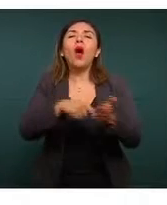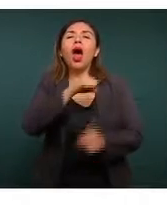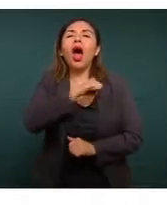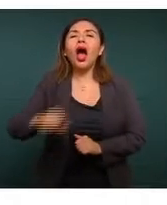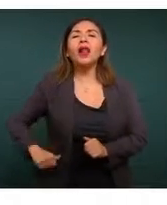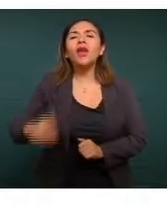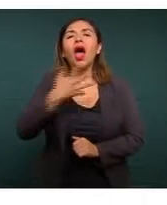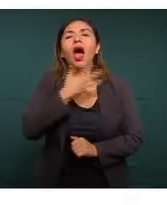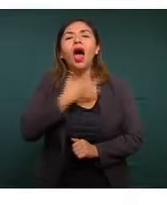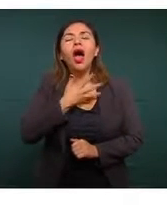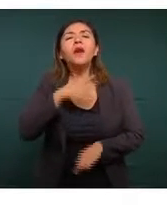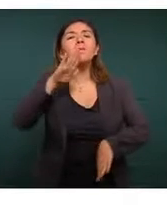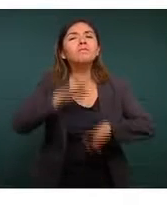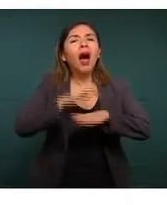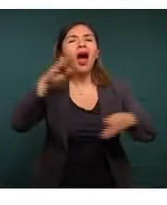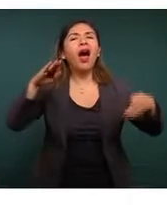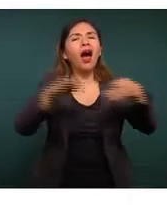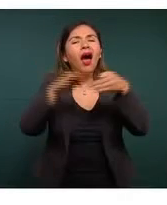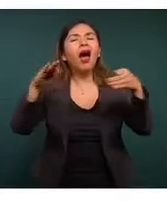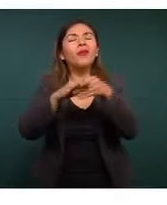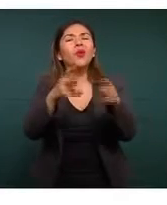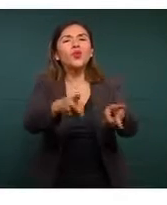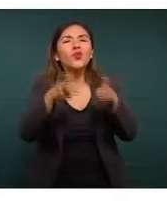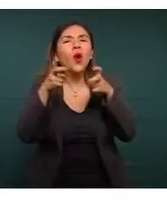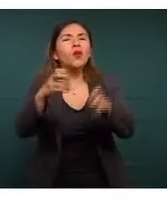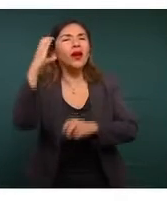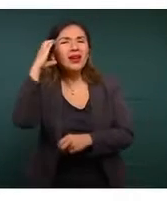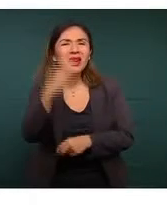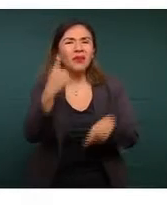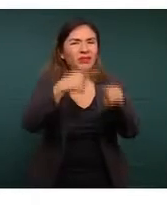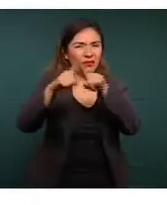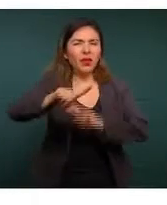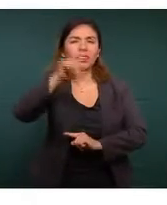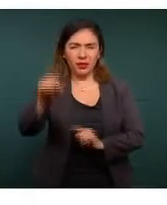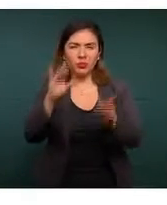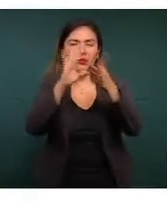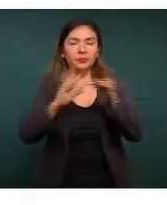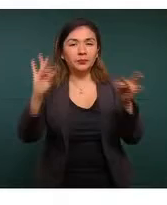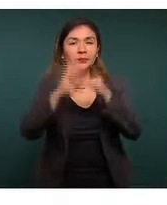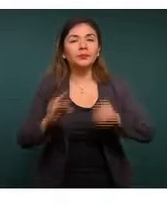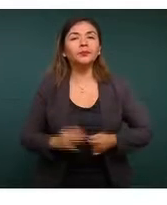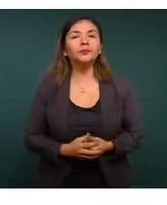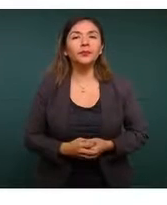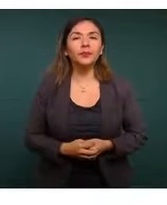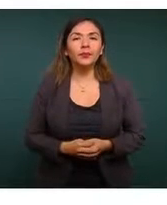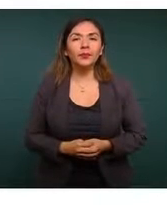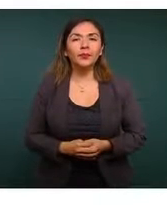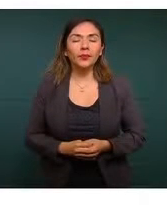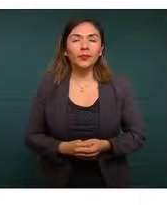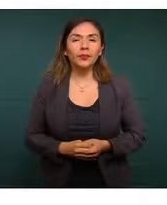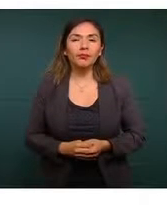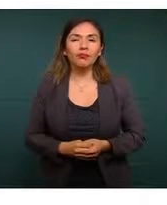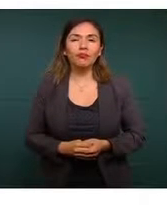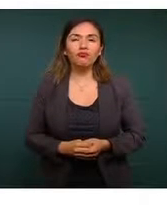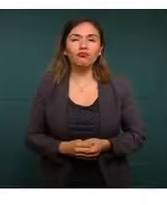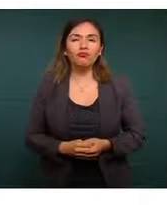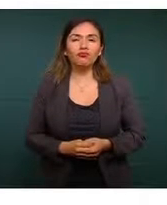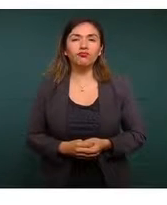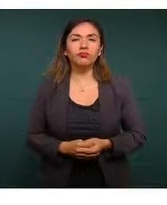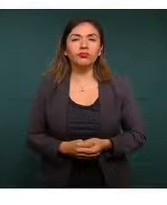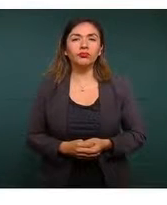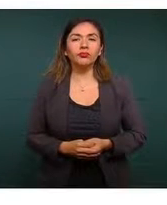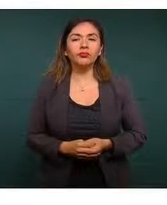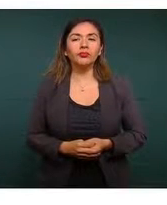hay incidencia delictiva, que más adelante la veremos. La que sigue, por favor. En lo que es